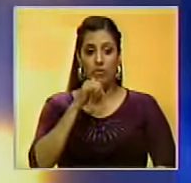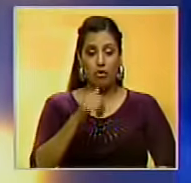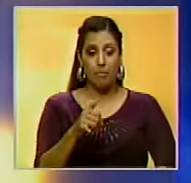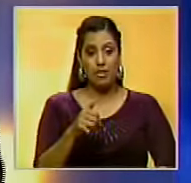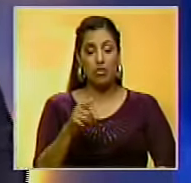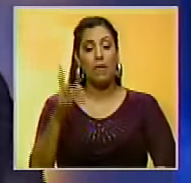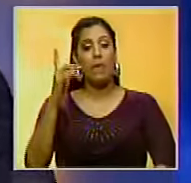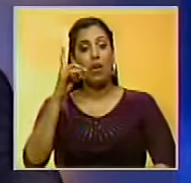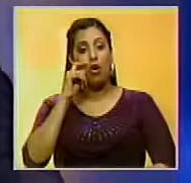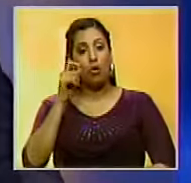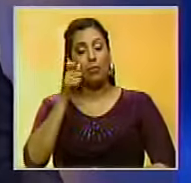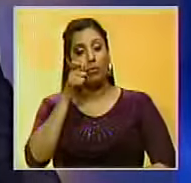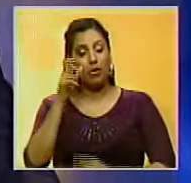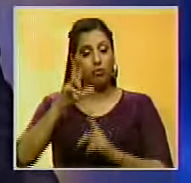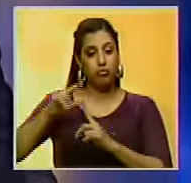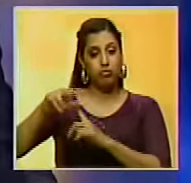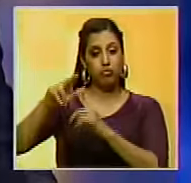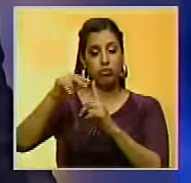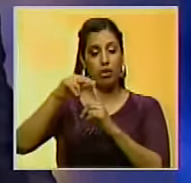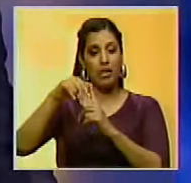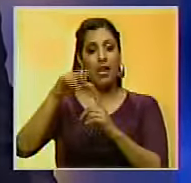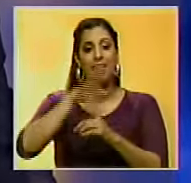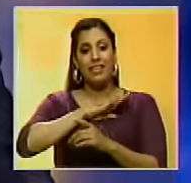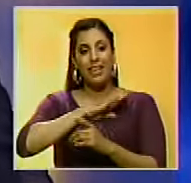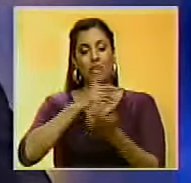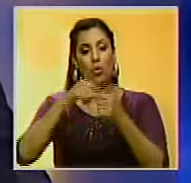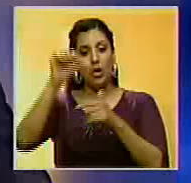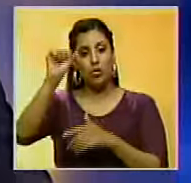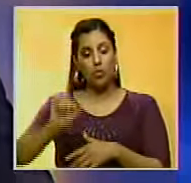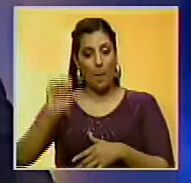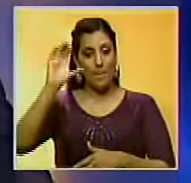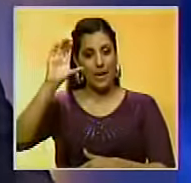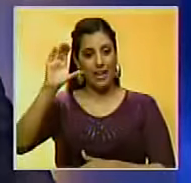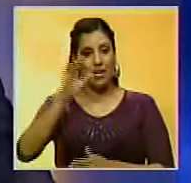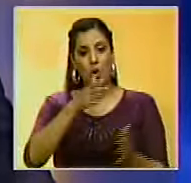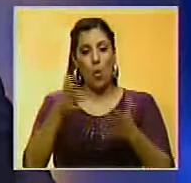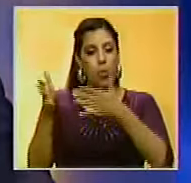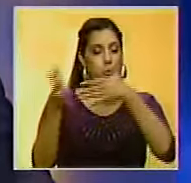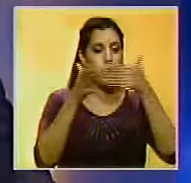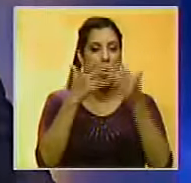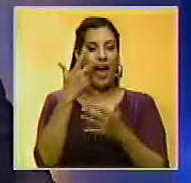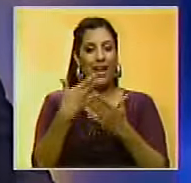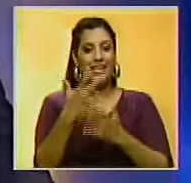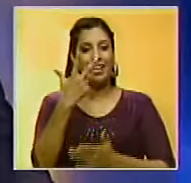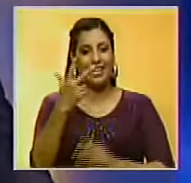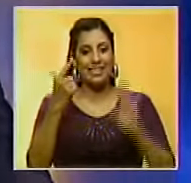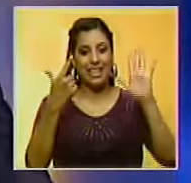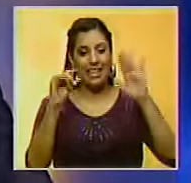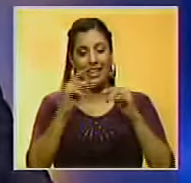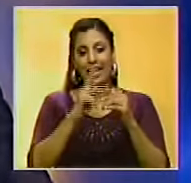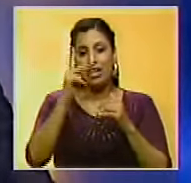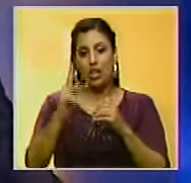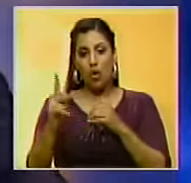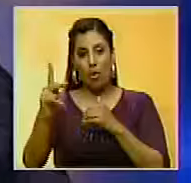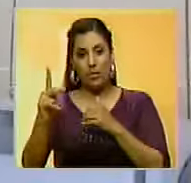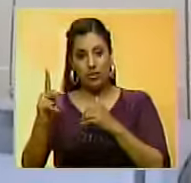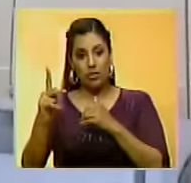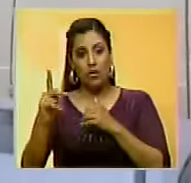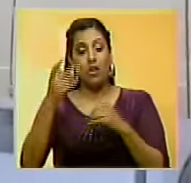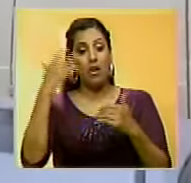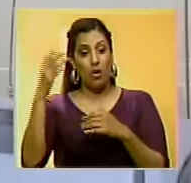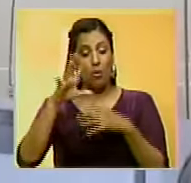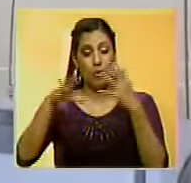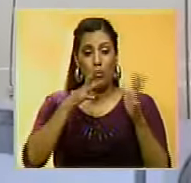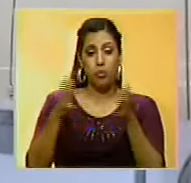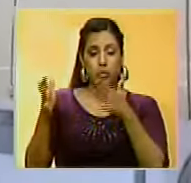En Taiwán, el super tifón Meranti azotó la parte sur del país moviéndose con vientos de hasta 370 kilómetros por hora. Este